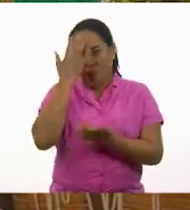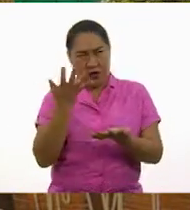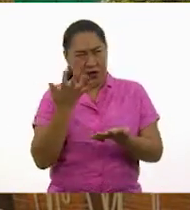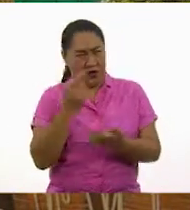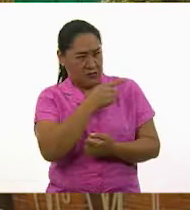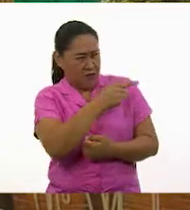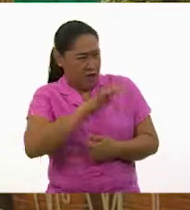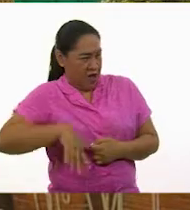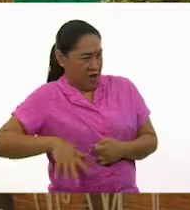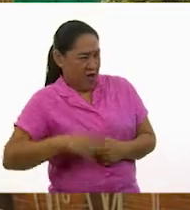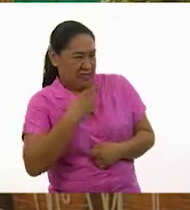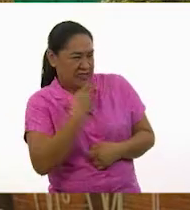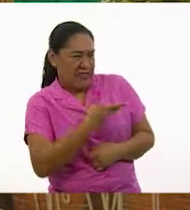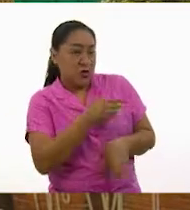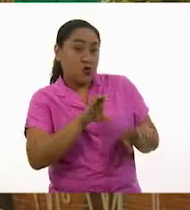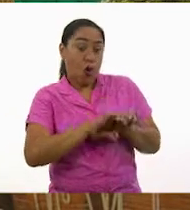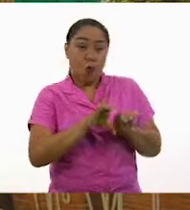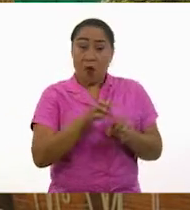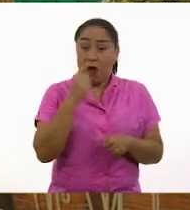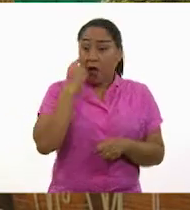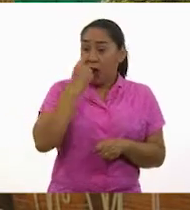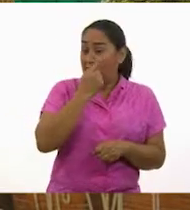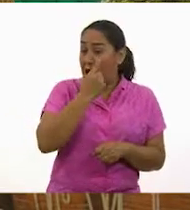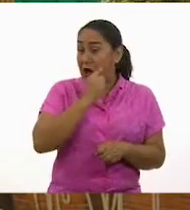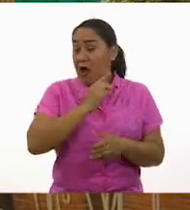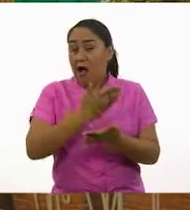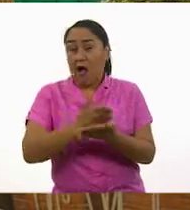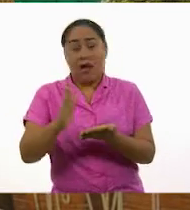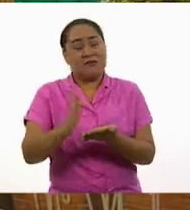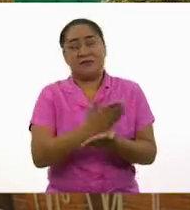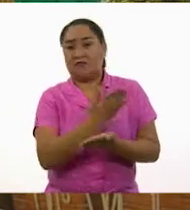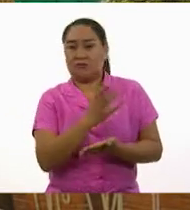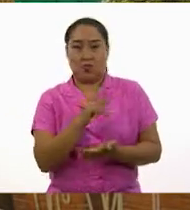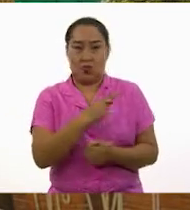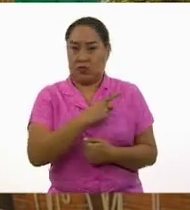que dices es un estereotipo de los periquitos!